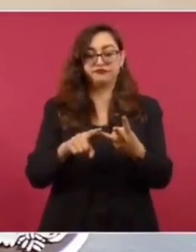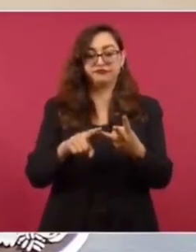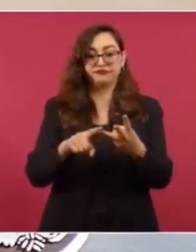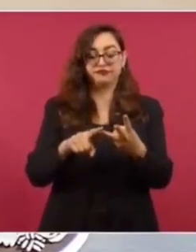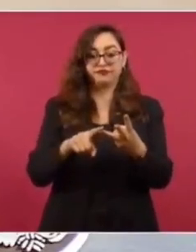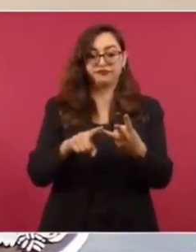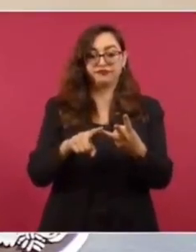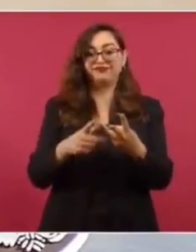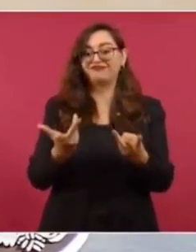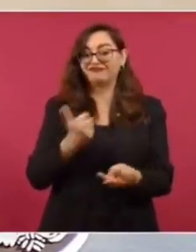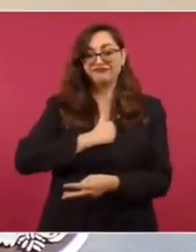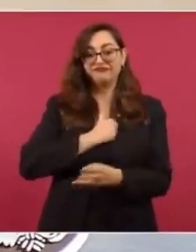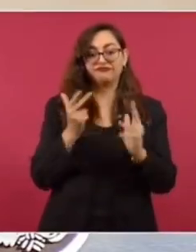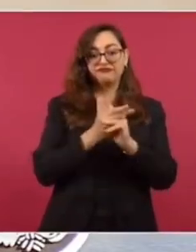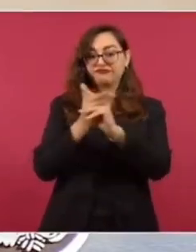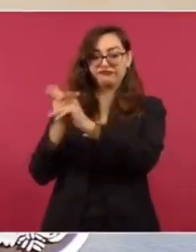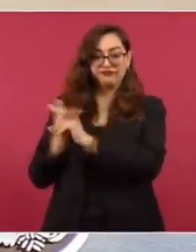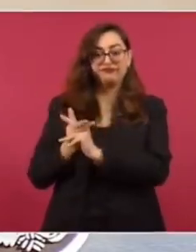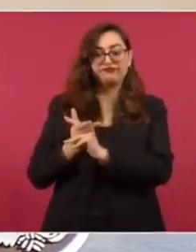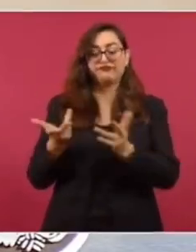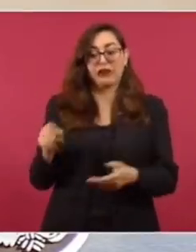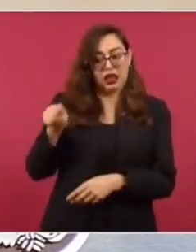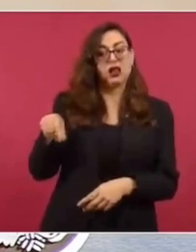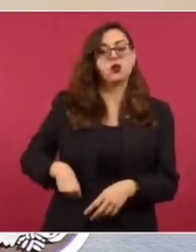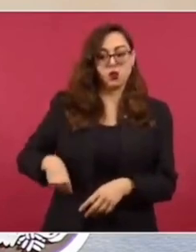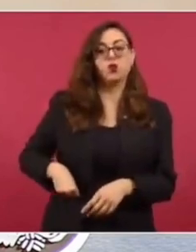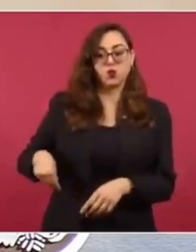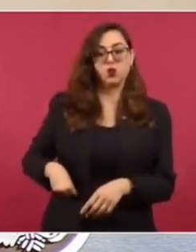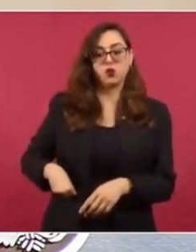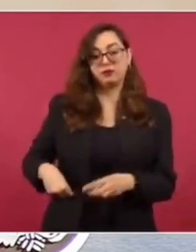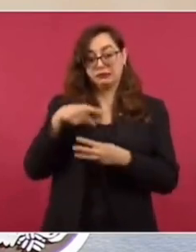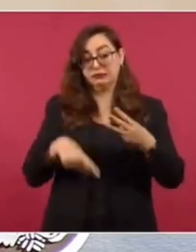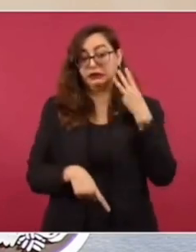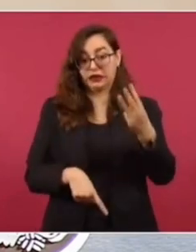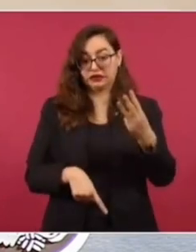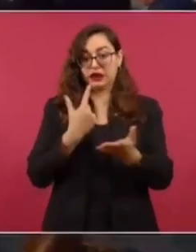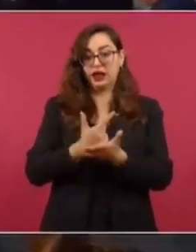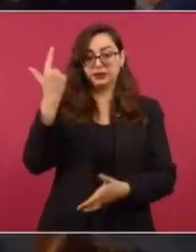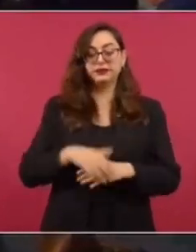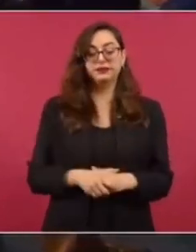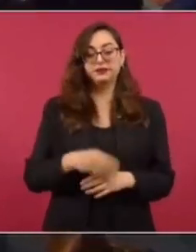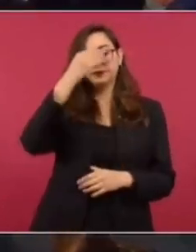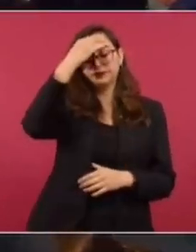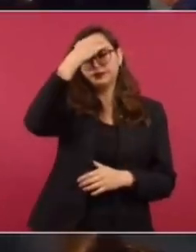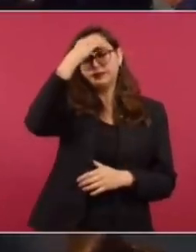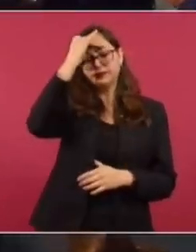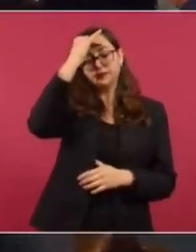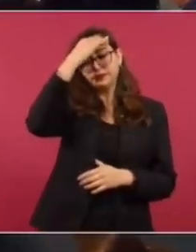pues tiene que ver con los lamentables homicidios que ocurrieron ahí. O sea, digamos, por mencionar solamente algunos. Gracias.